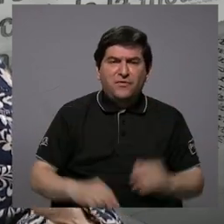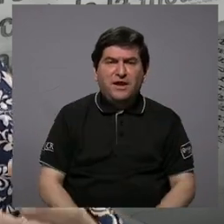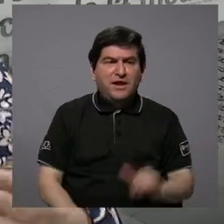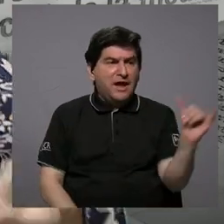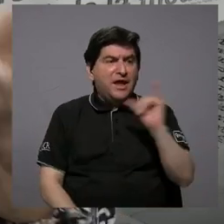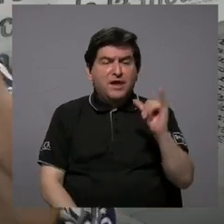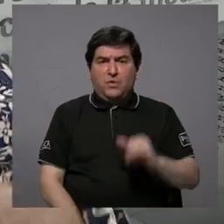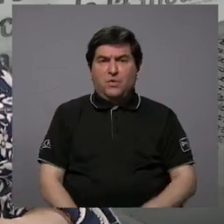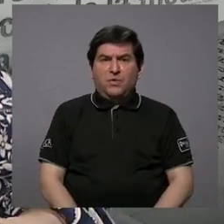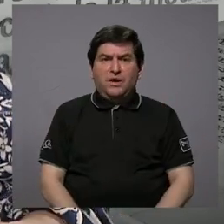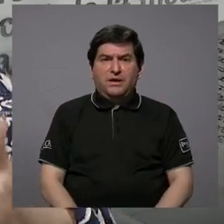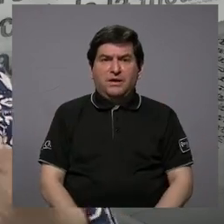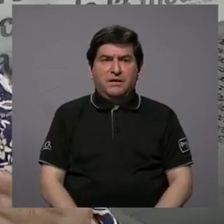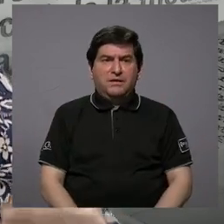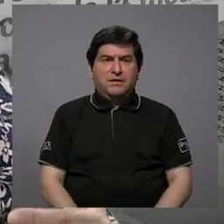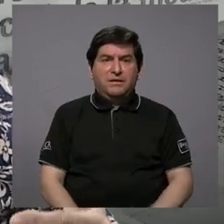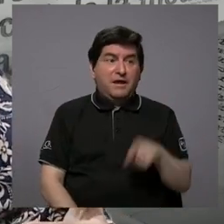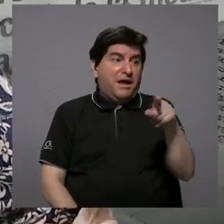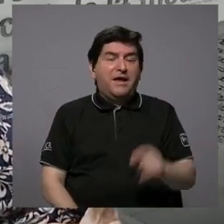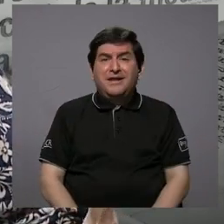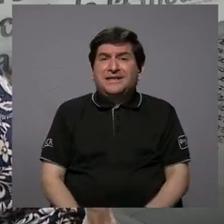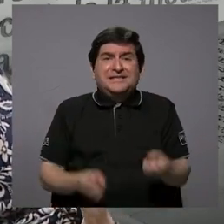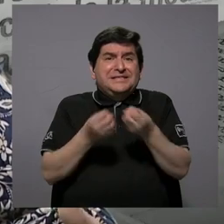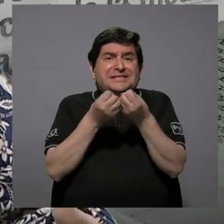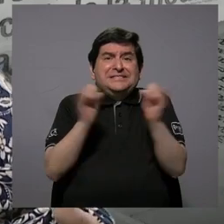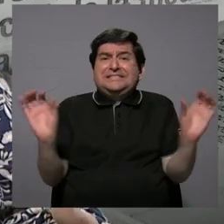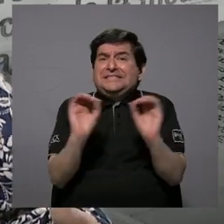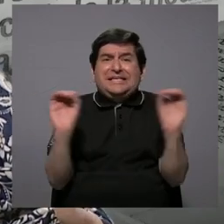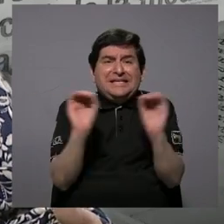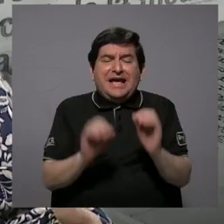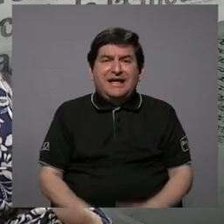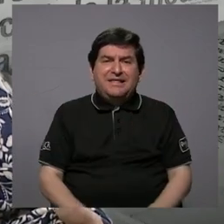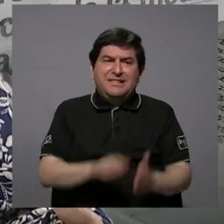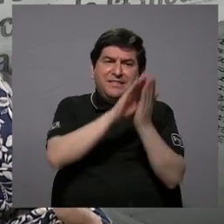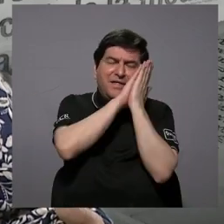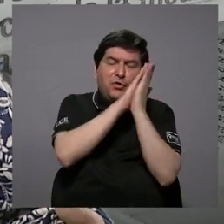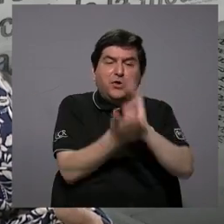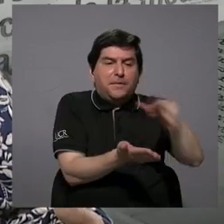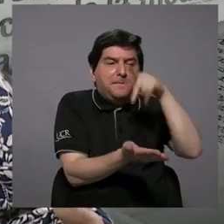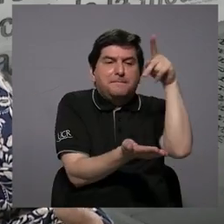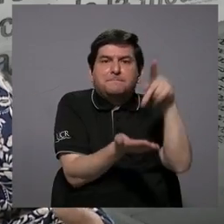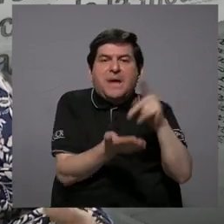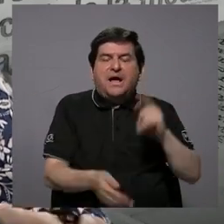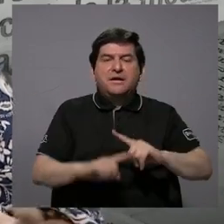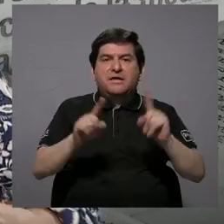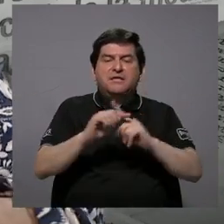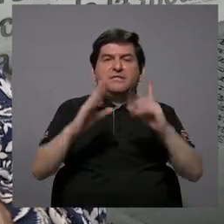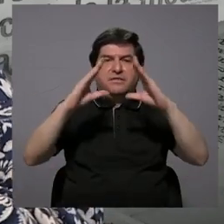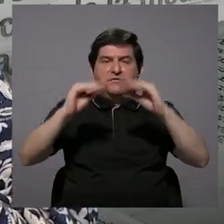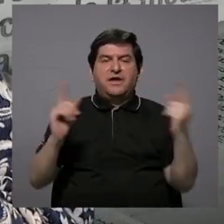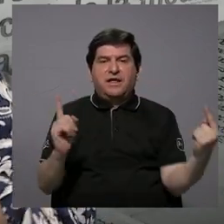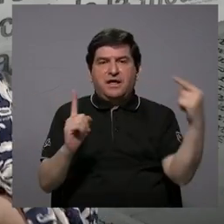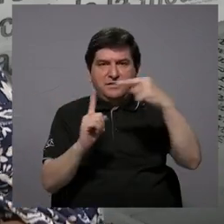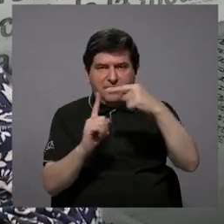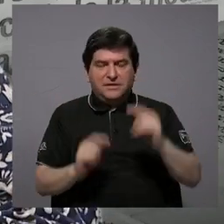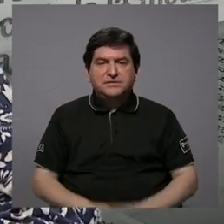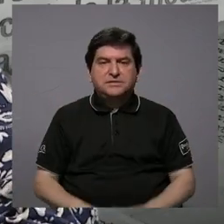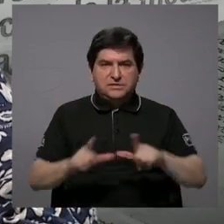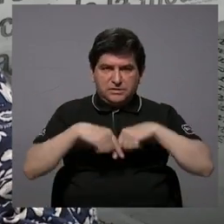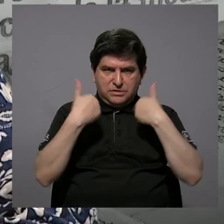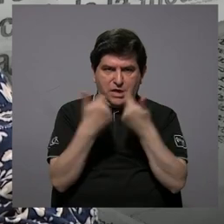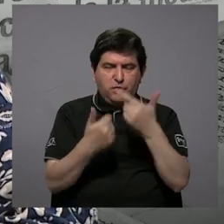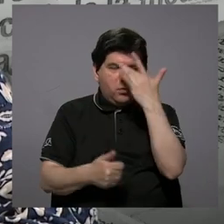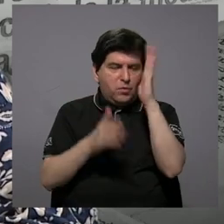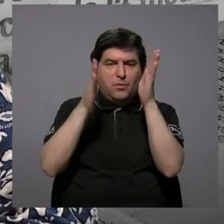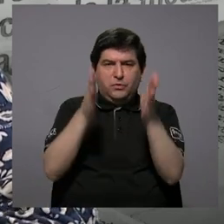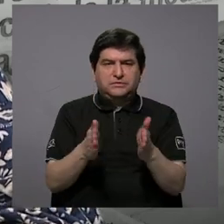igual llega con dicho una mano adelante, otra atrás, durmió en los parques varias noches hasta que un grupo de